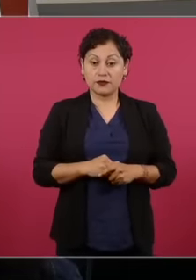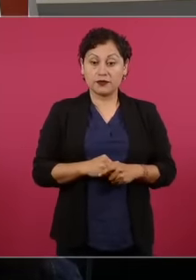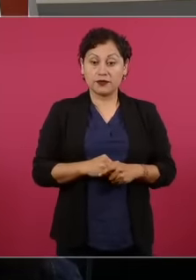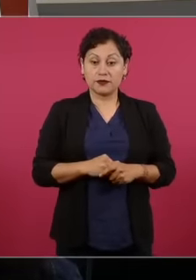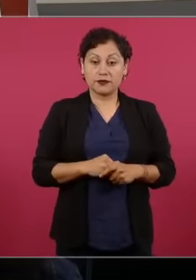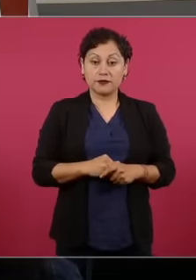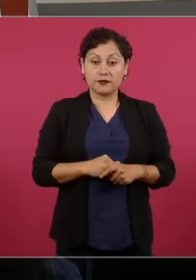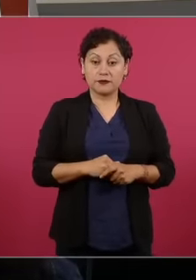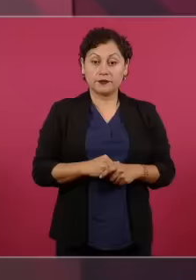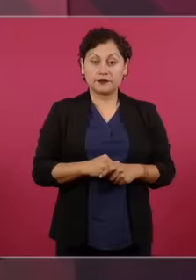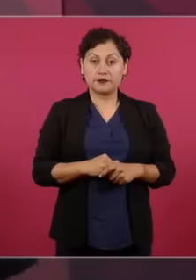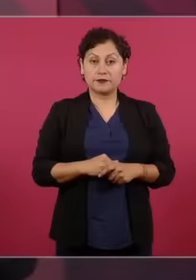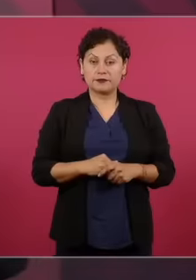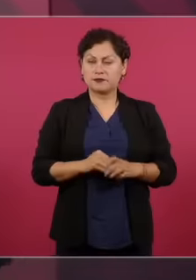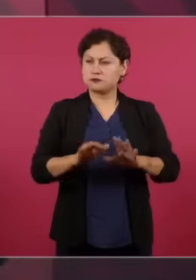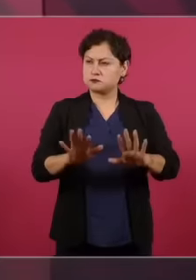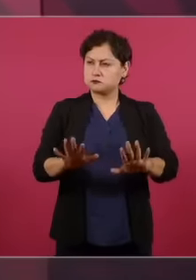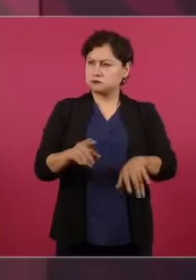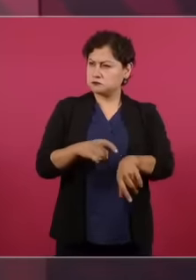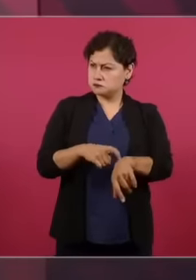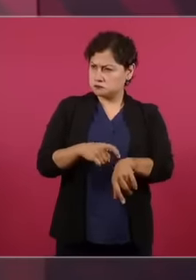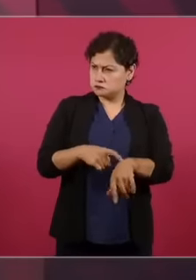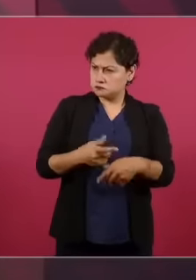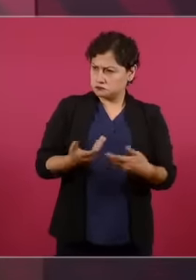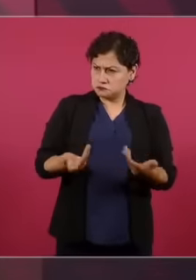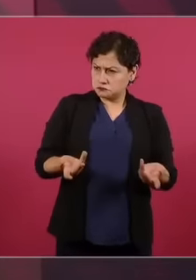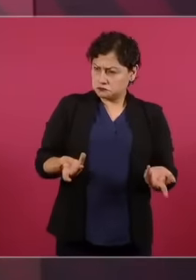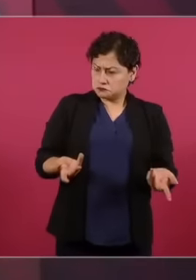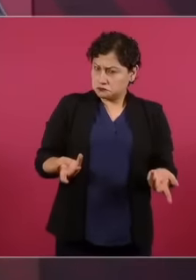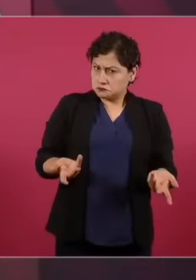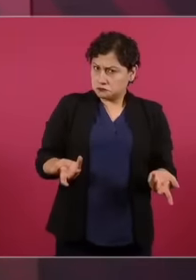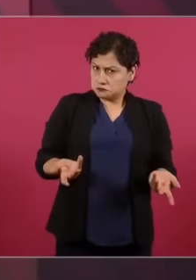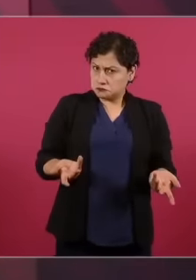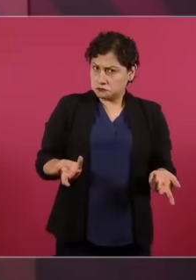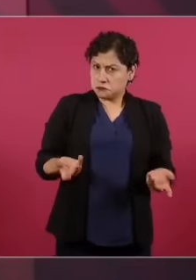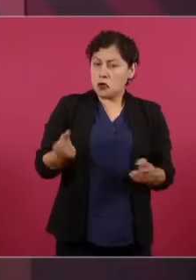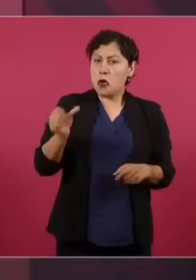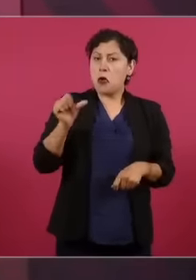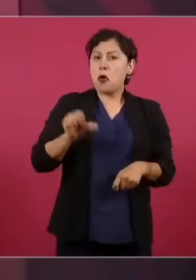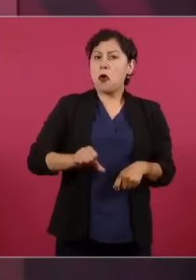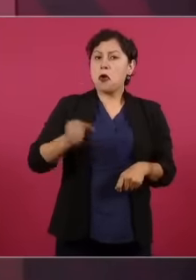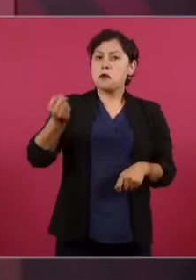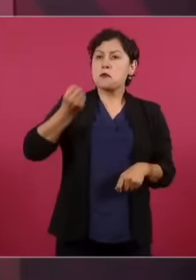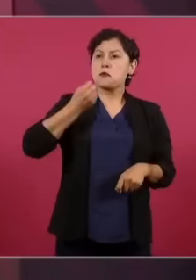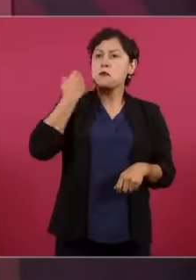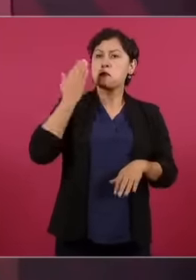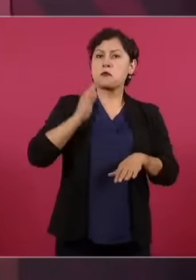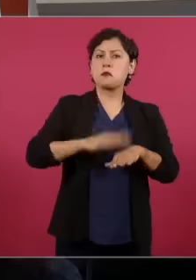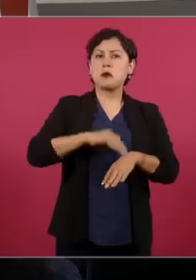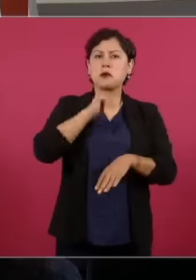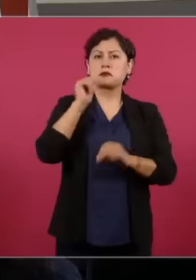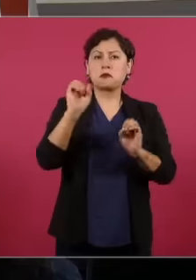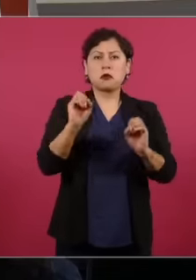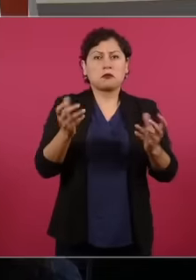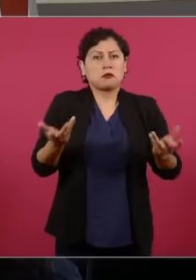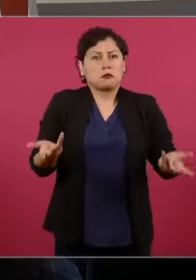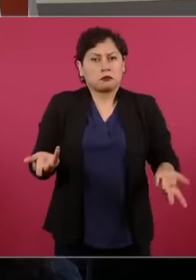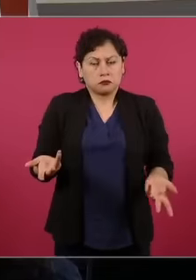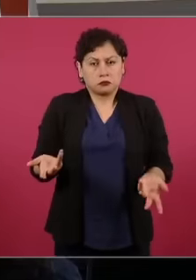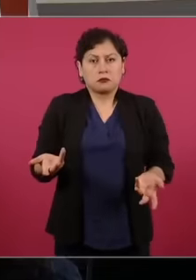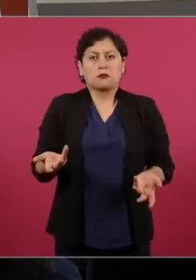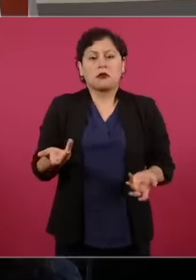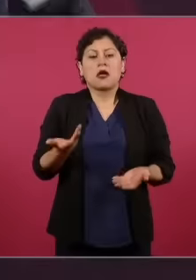no le hace que nos lleve tiempo no en hoy no hay exposición de nada y ayuda